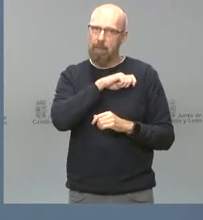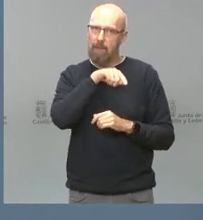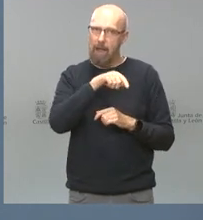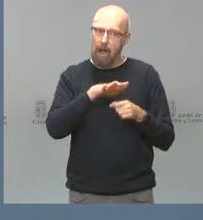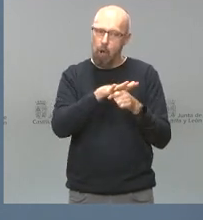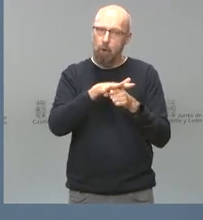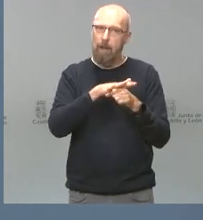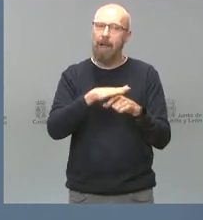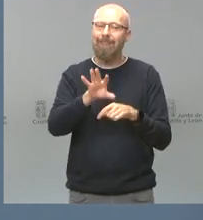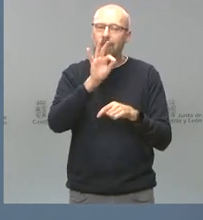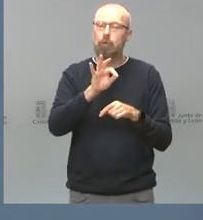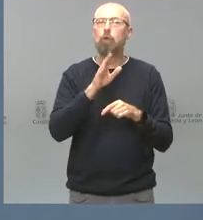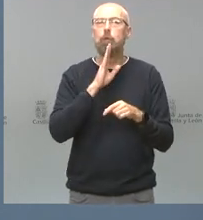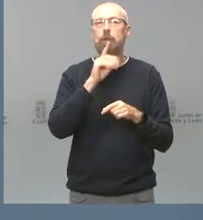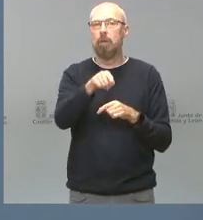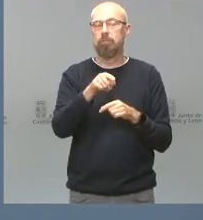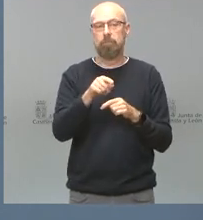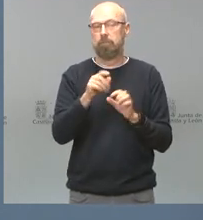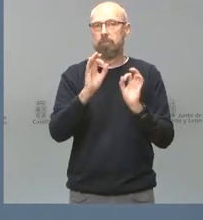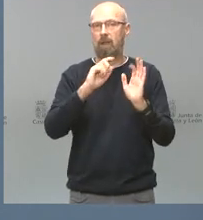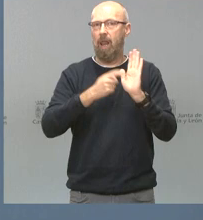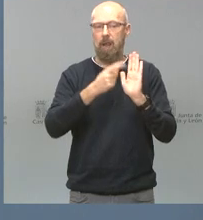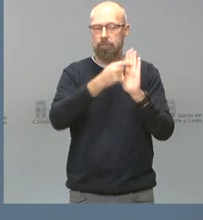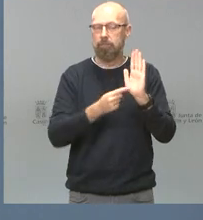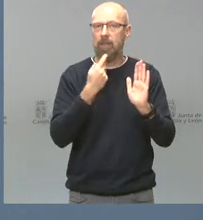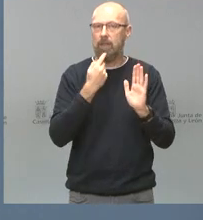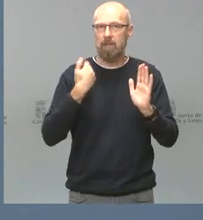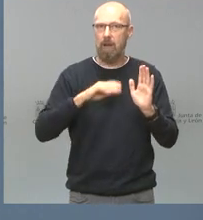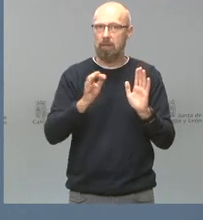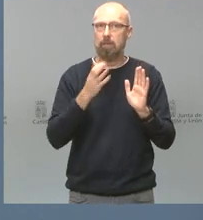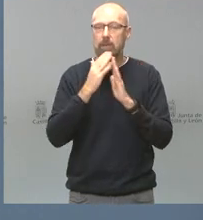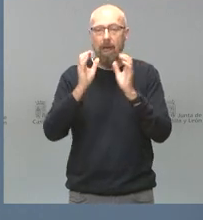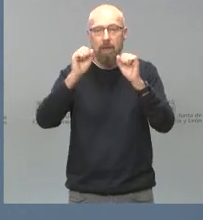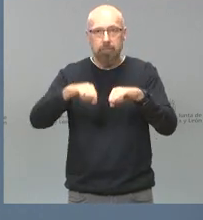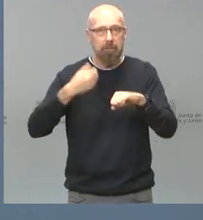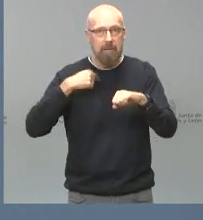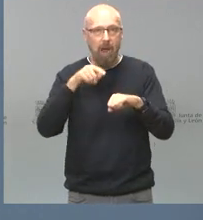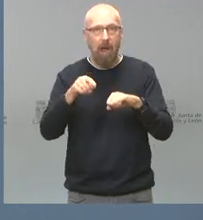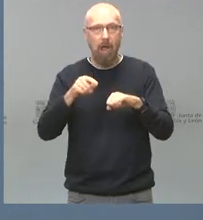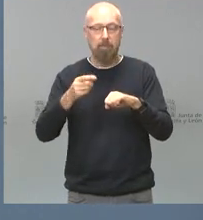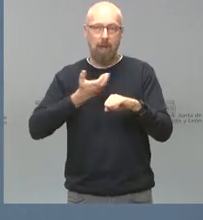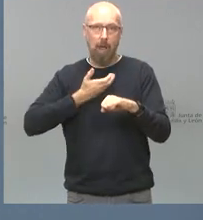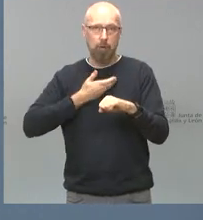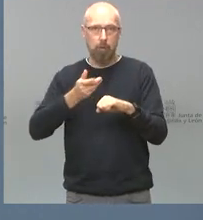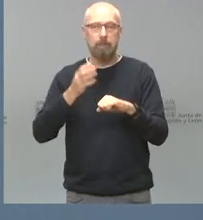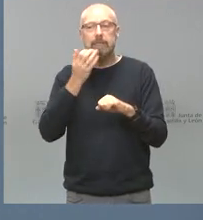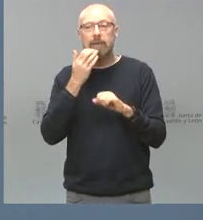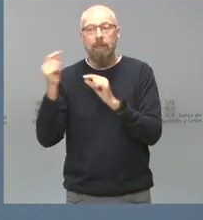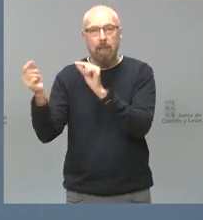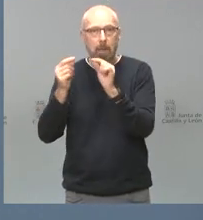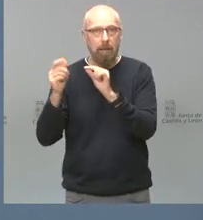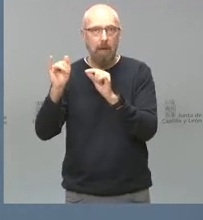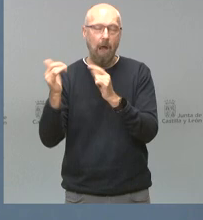corresponden al ámbito municipal las vamos a seguir respetando. Y, por tanto, en la medida en que la decisión sea en el ámbito municipal y haya un debate, como usted plantea, entre